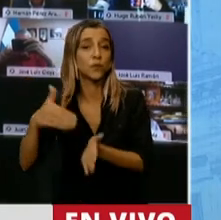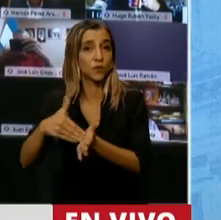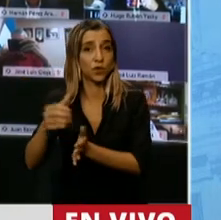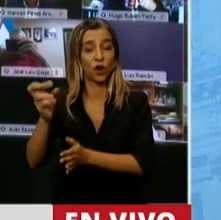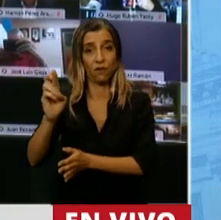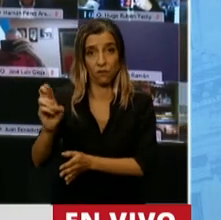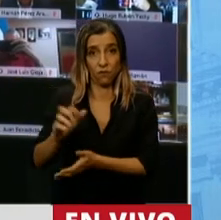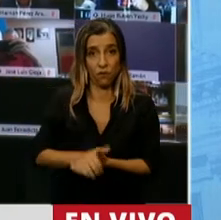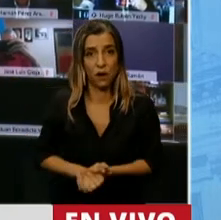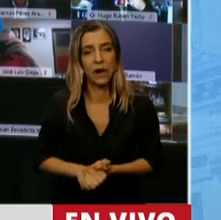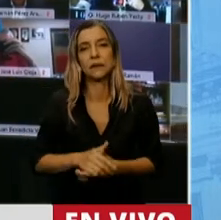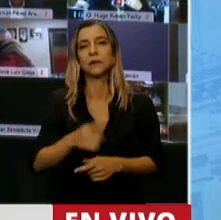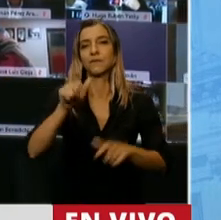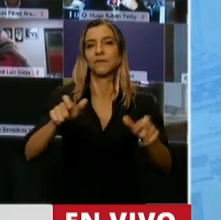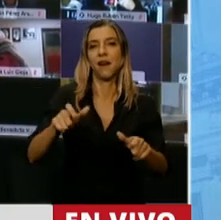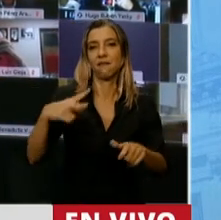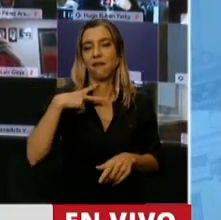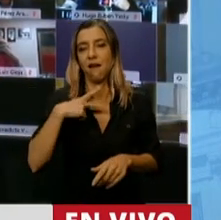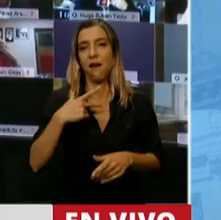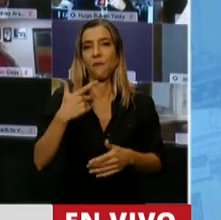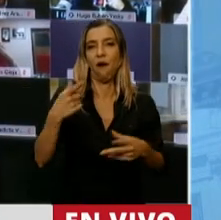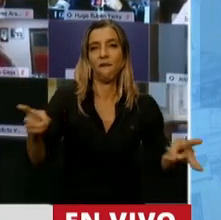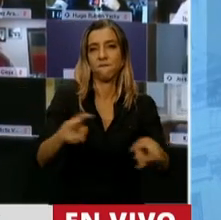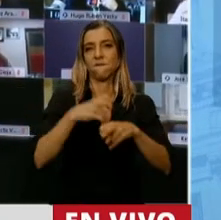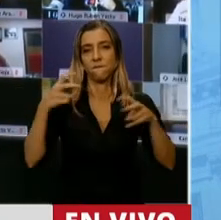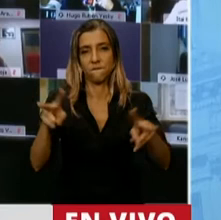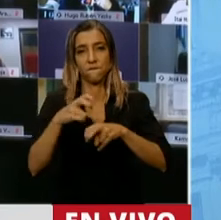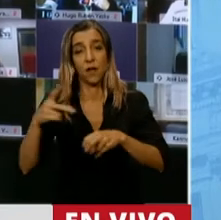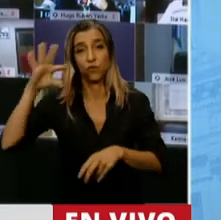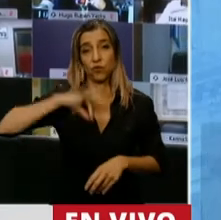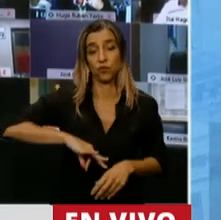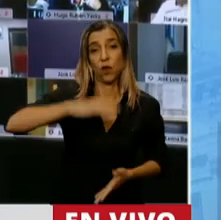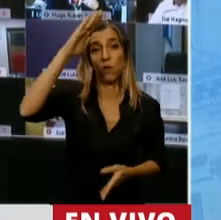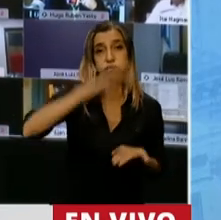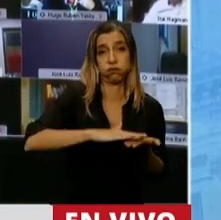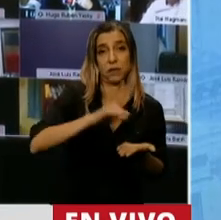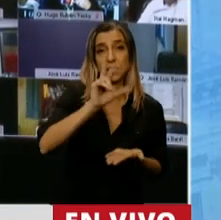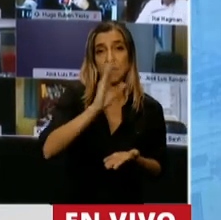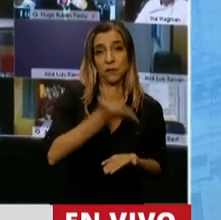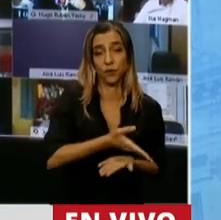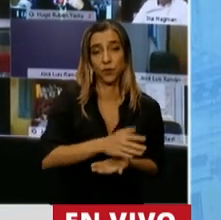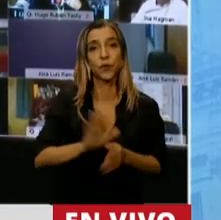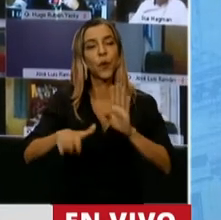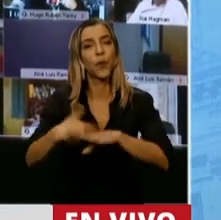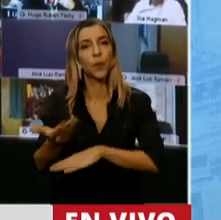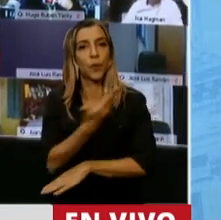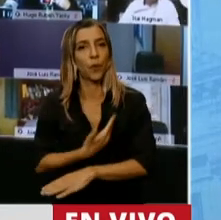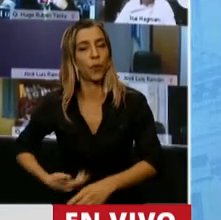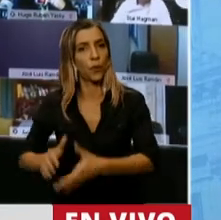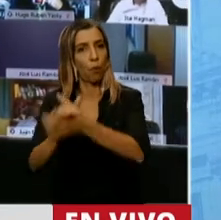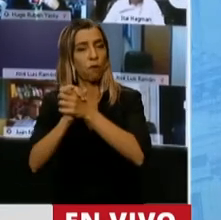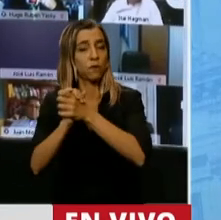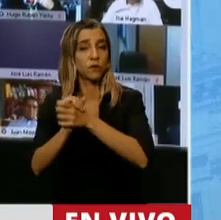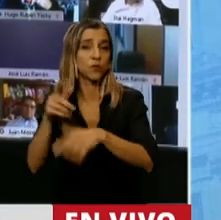el gran capital tuvieron su fiesta mientras los salarios perdieron un 30%. Después vino el gobierno de Alfonsín que se tuvo que